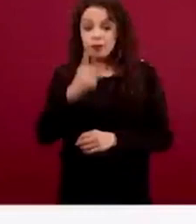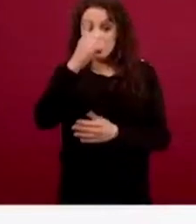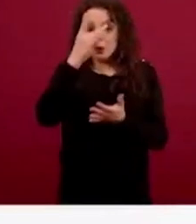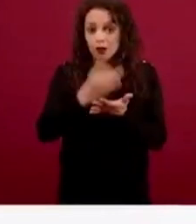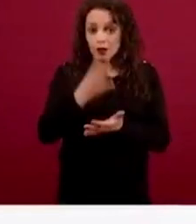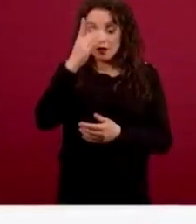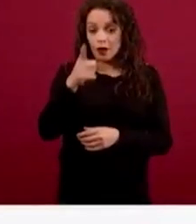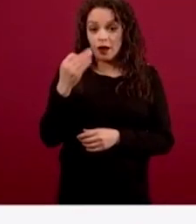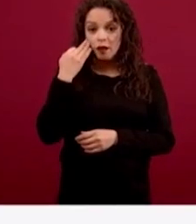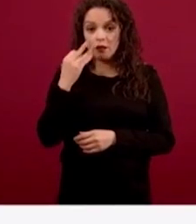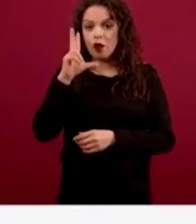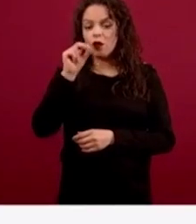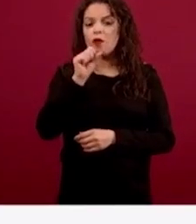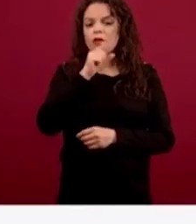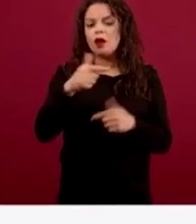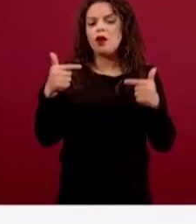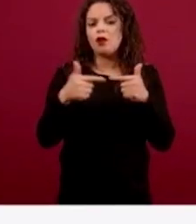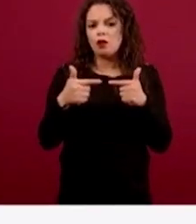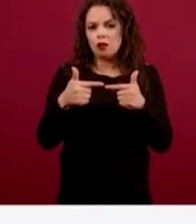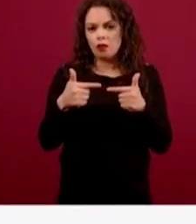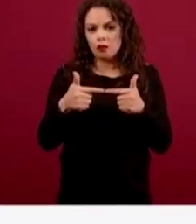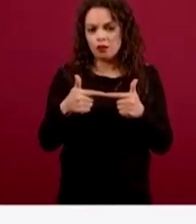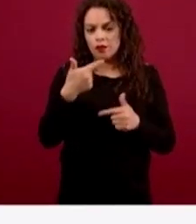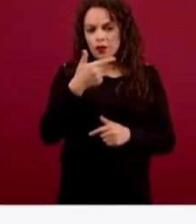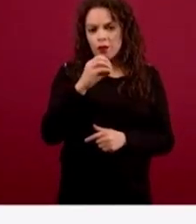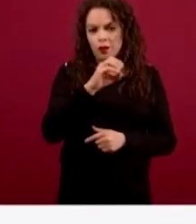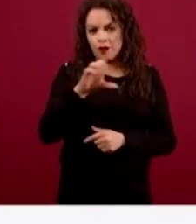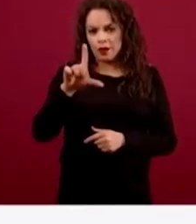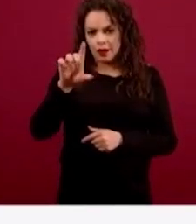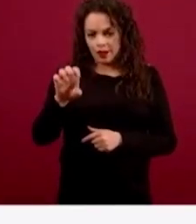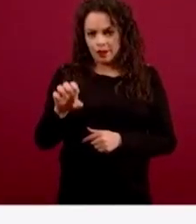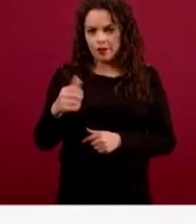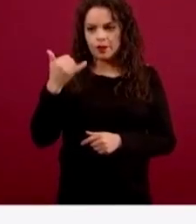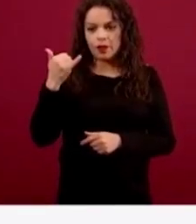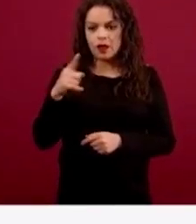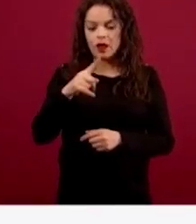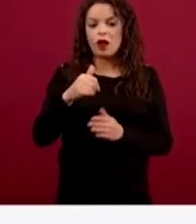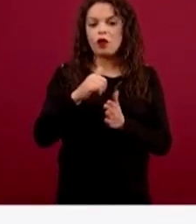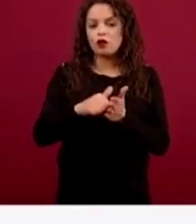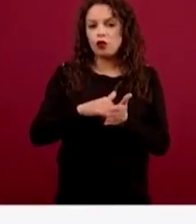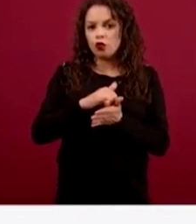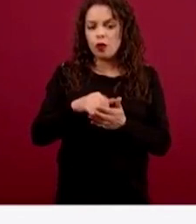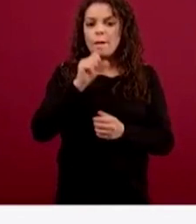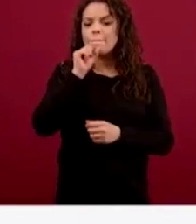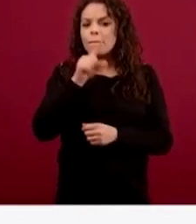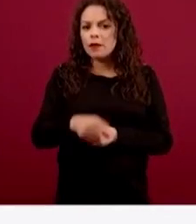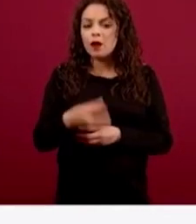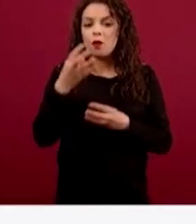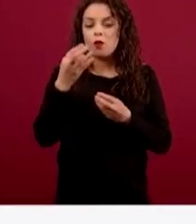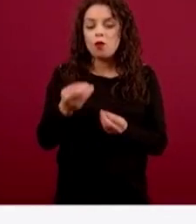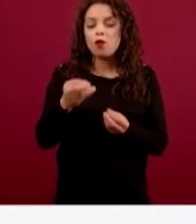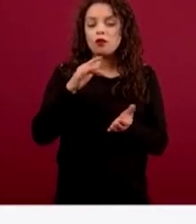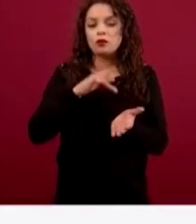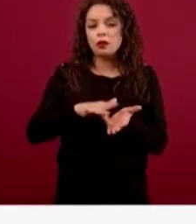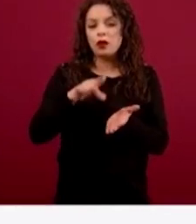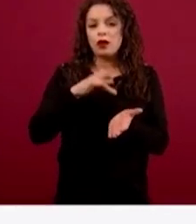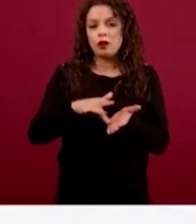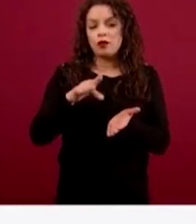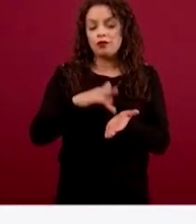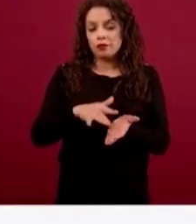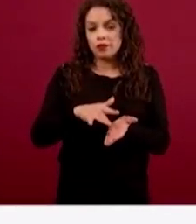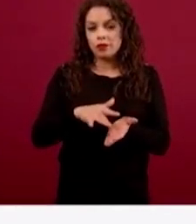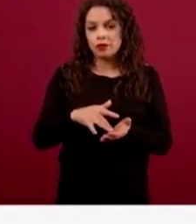y YouTube nos están apoyando directamente con lo que